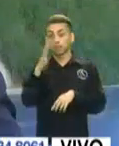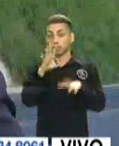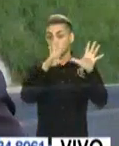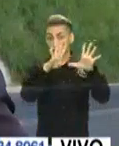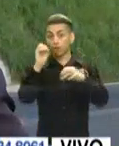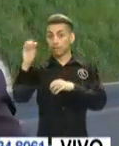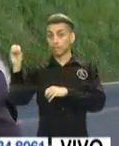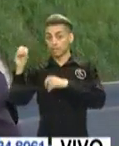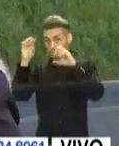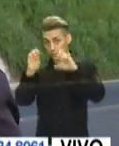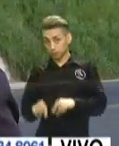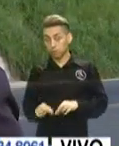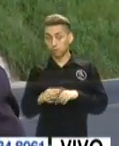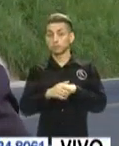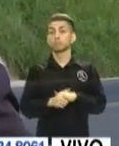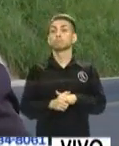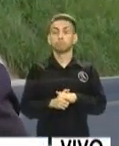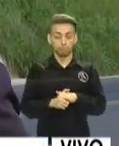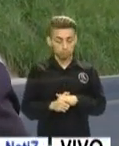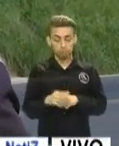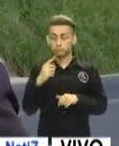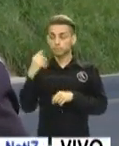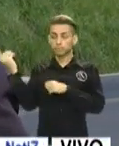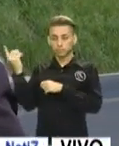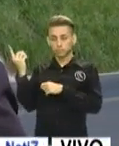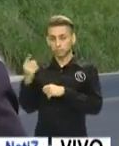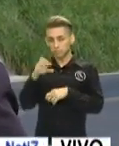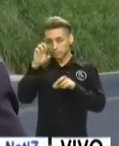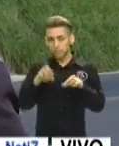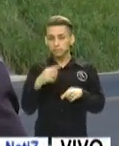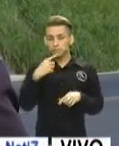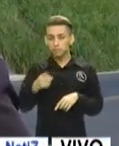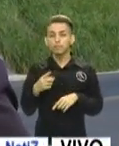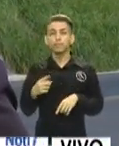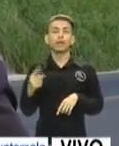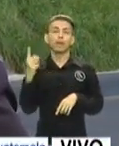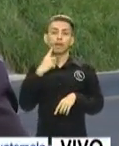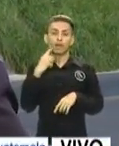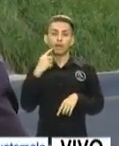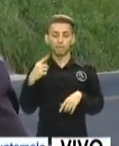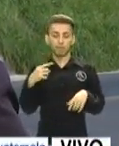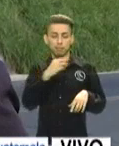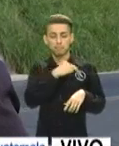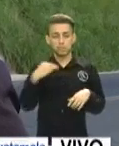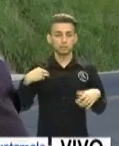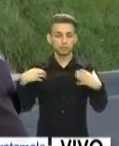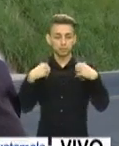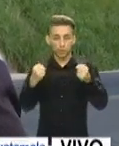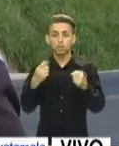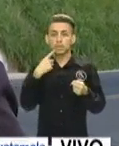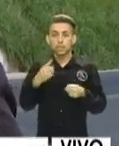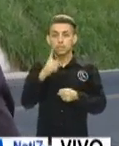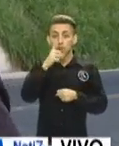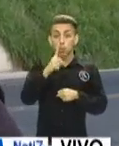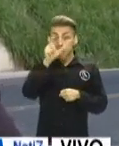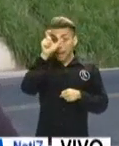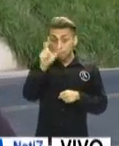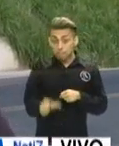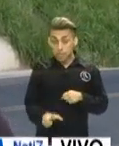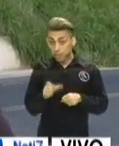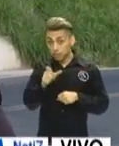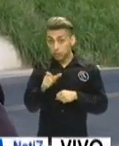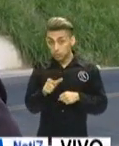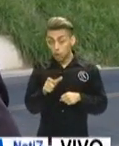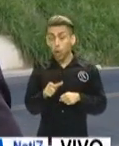Yo quisiera conocer por parte de autoridades de salud que de un paciente positivo COVID-19 se contagiaron otros